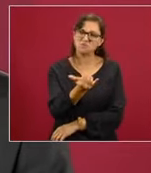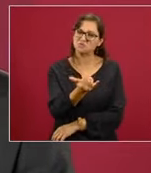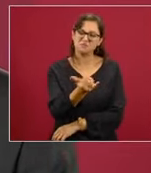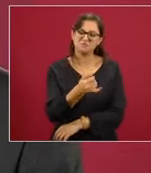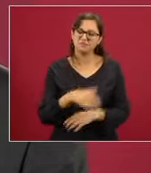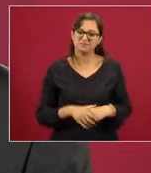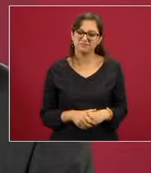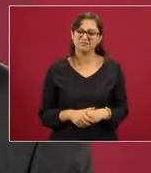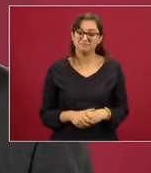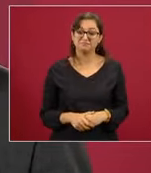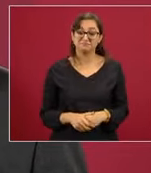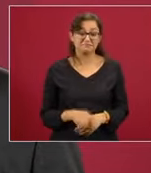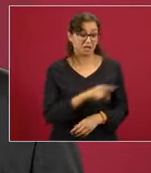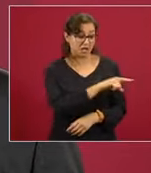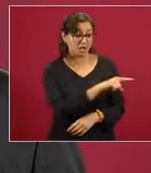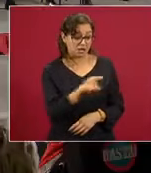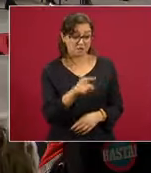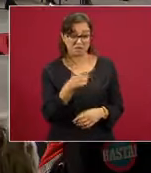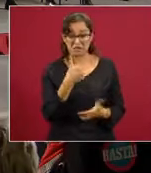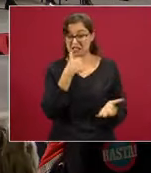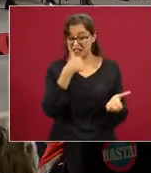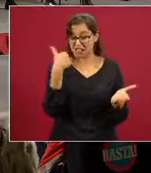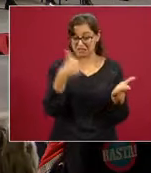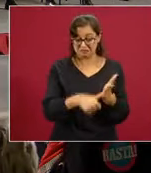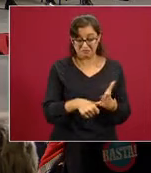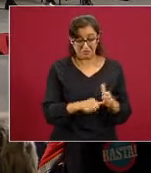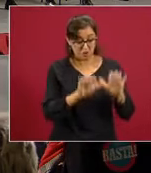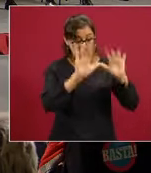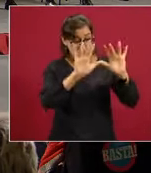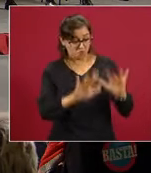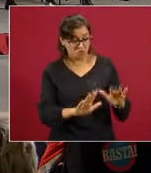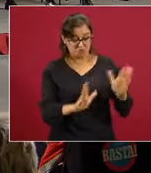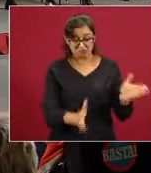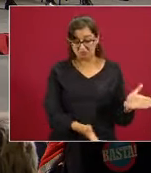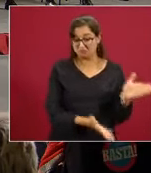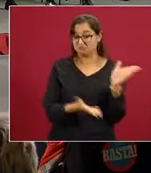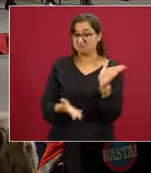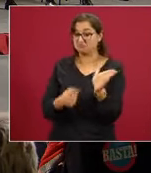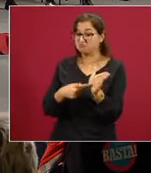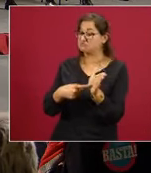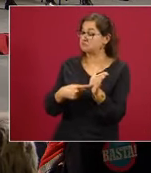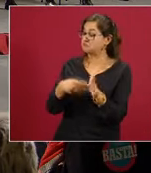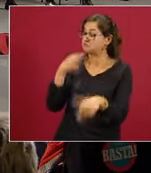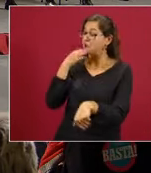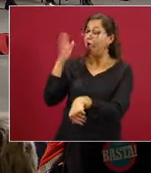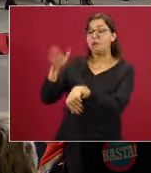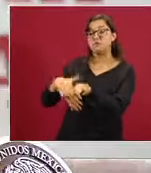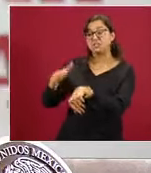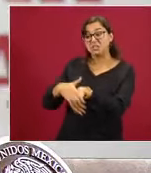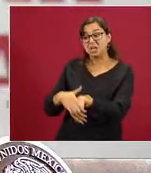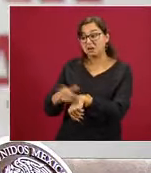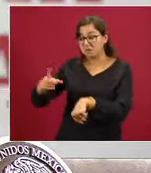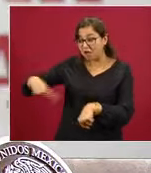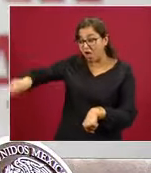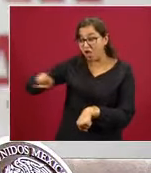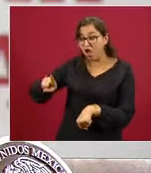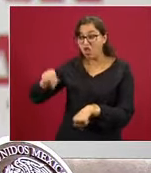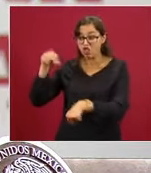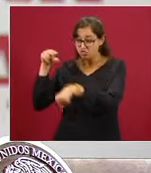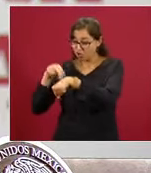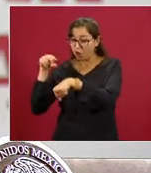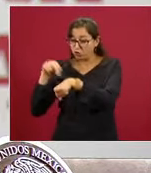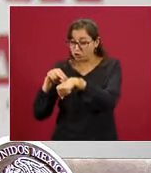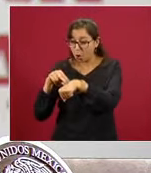hoy nos presentan en esa carta que le formulan al doctor Alcocer, alertas, advertencias de que esto podría llevar a